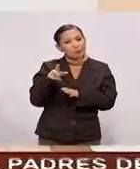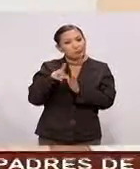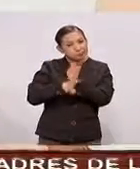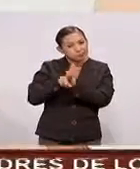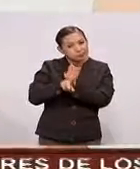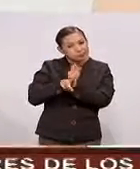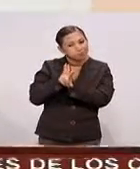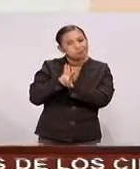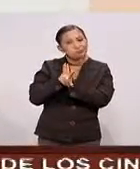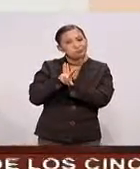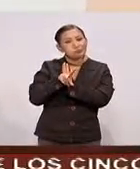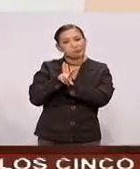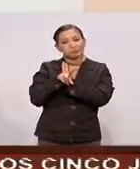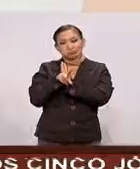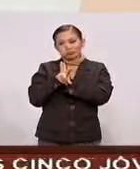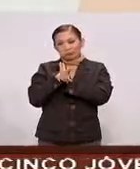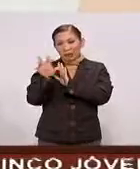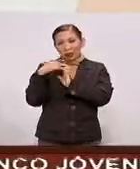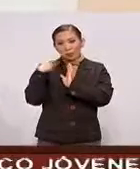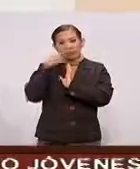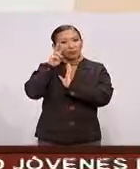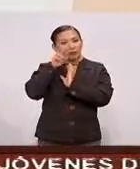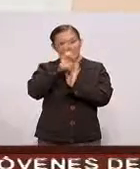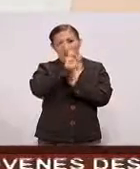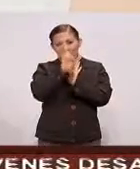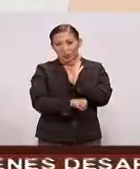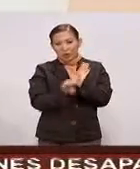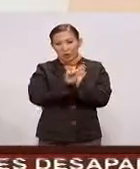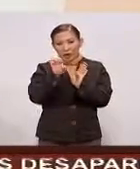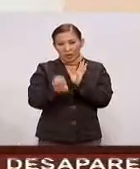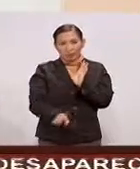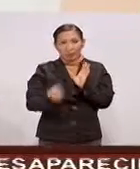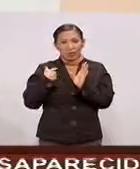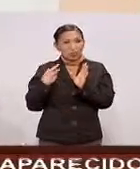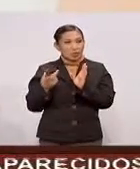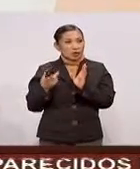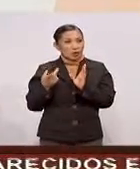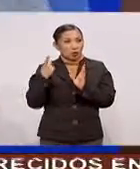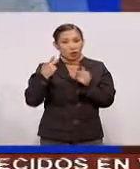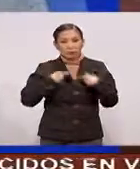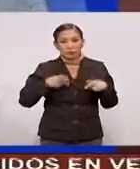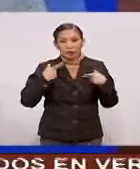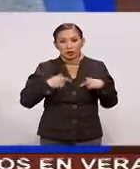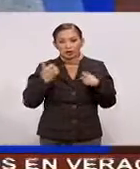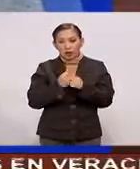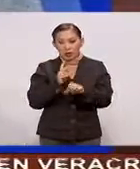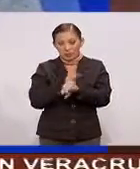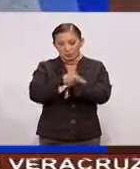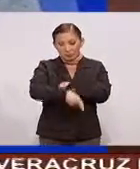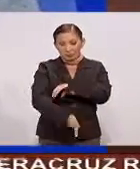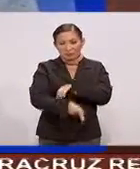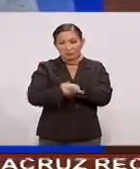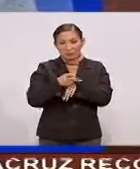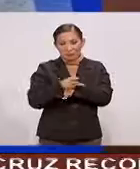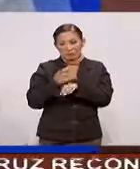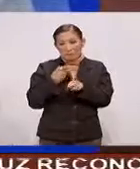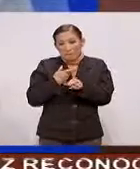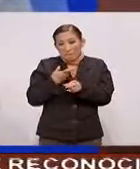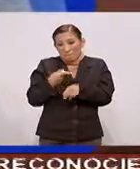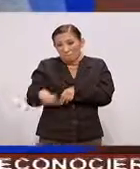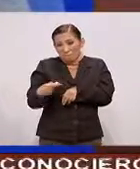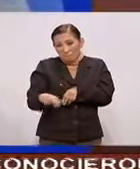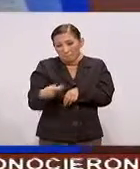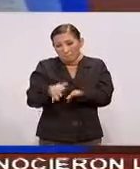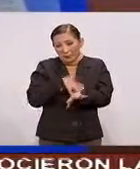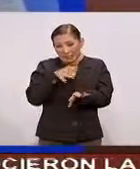Que Ejemplifican El caso Por ejemplo Veíamos A una persona Con un pie afectado ¿No? Sería una situación